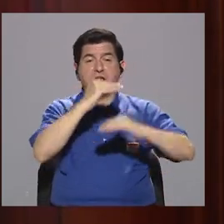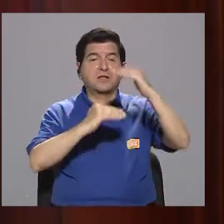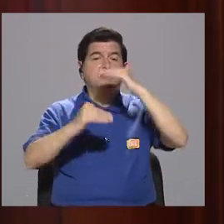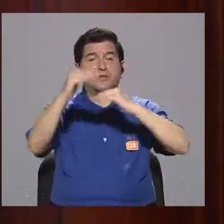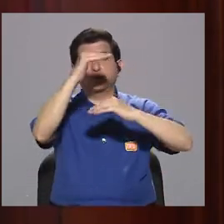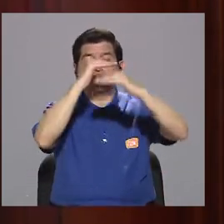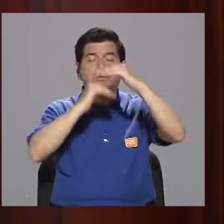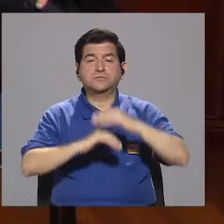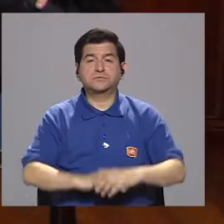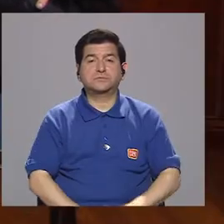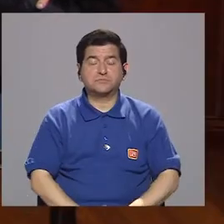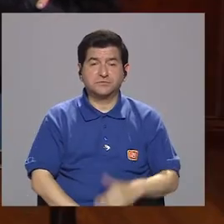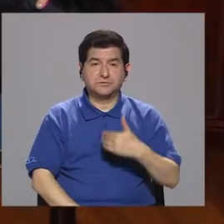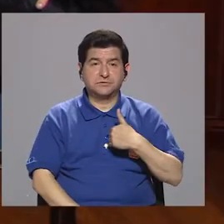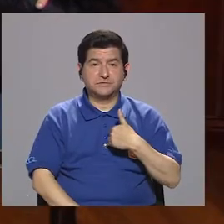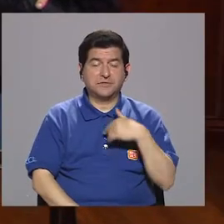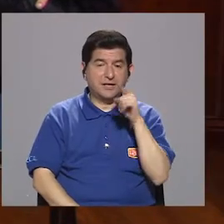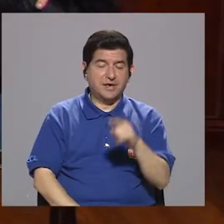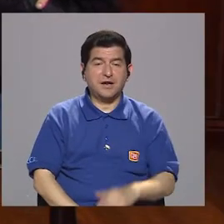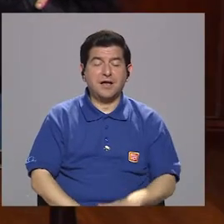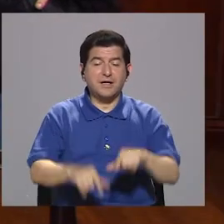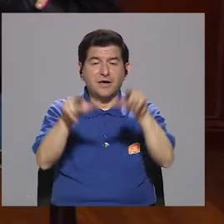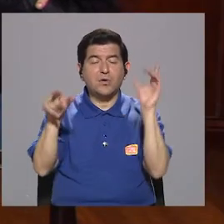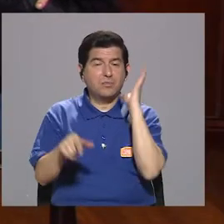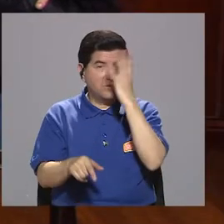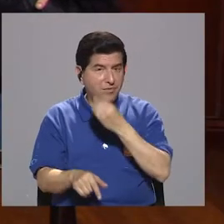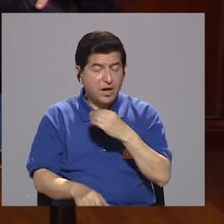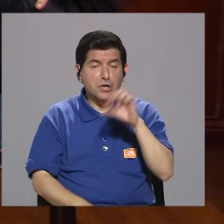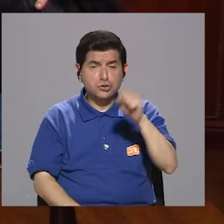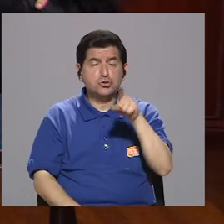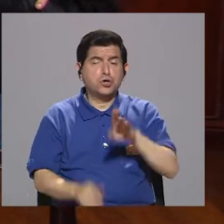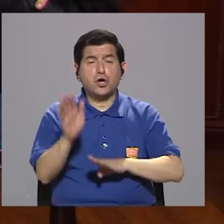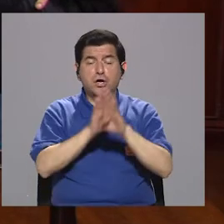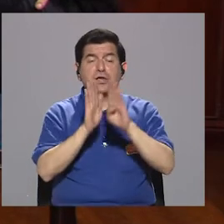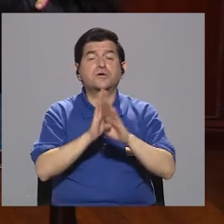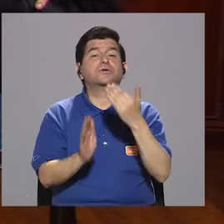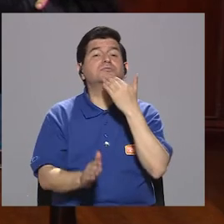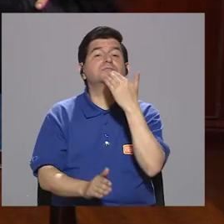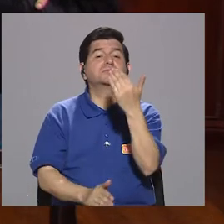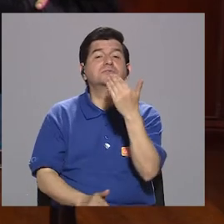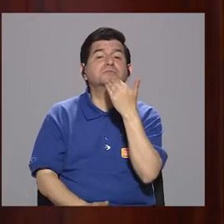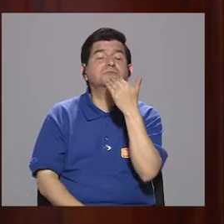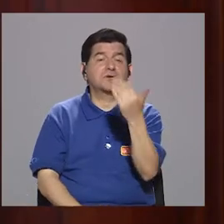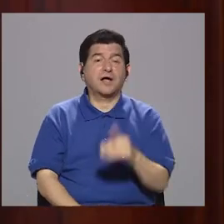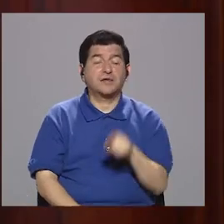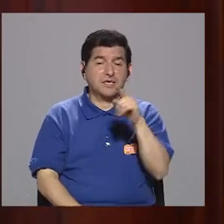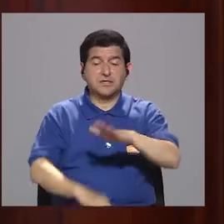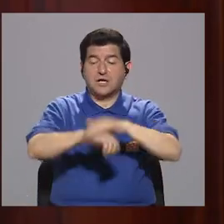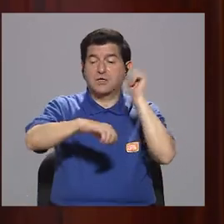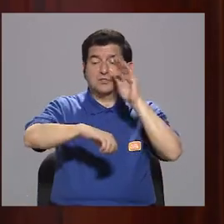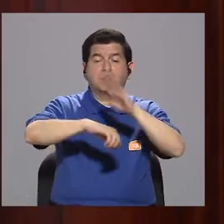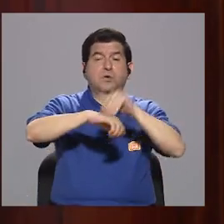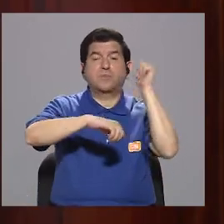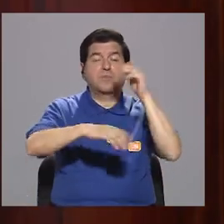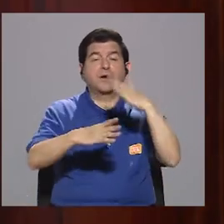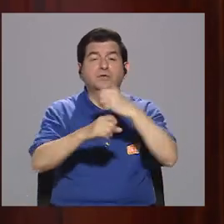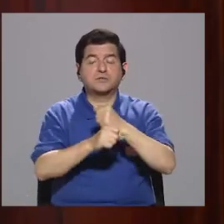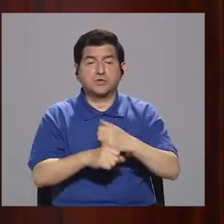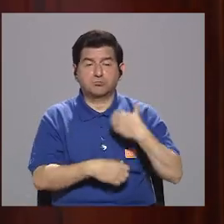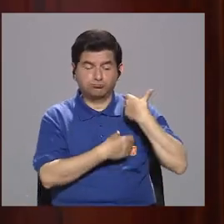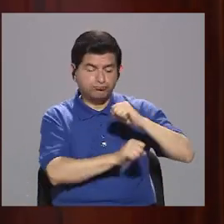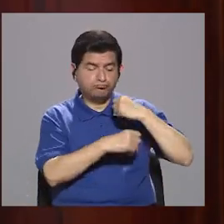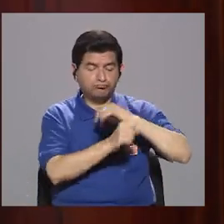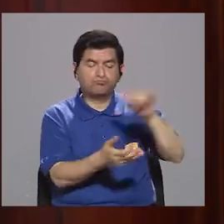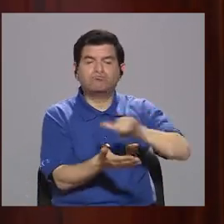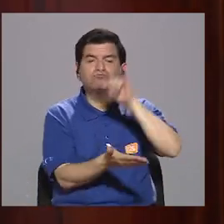No, es fácil. Que se han desarrollado gracias a esa convocatoria que ha hecho la